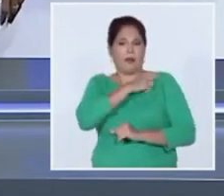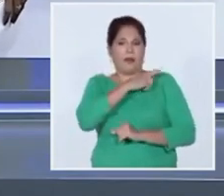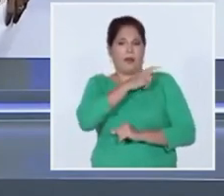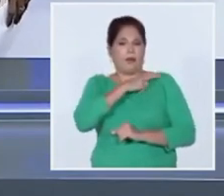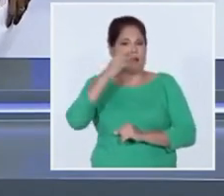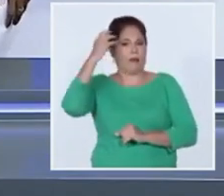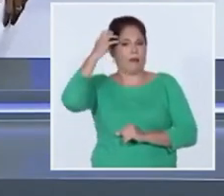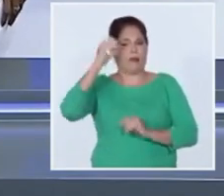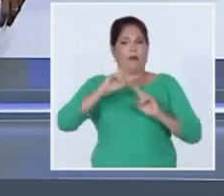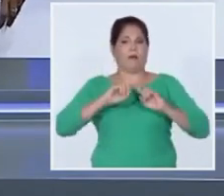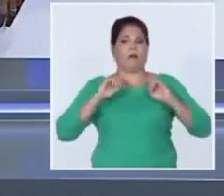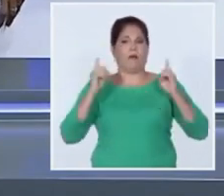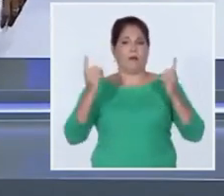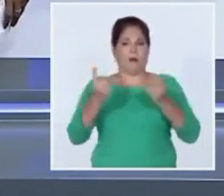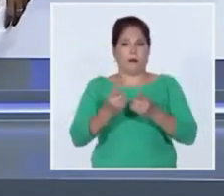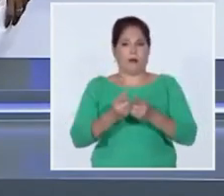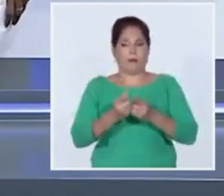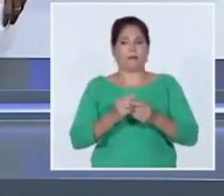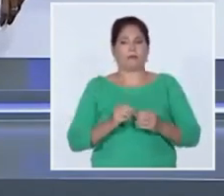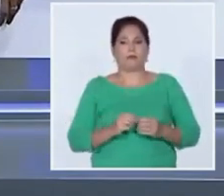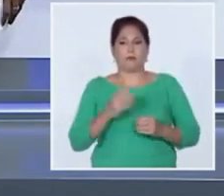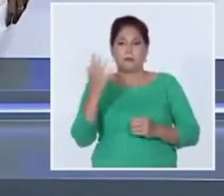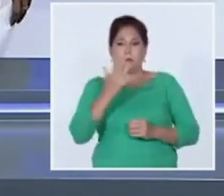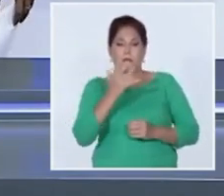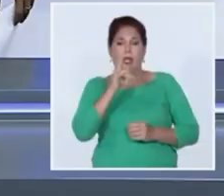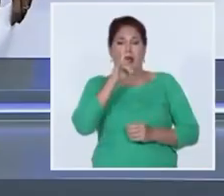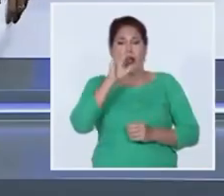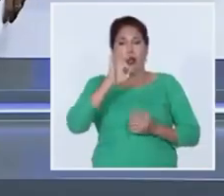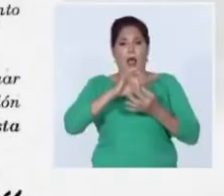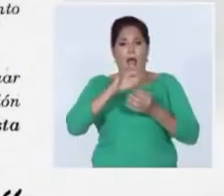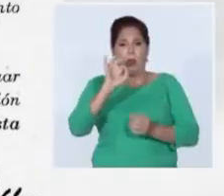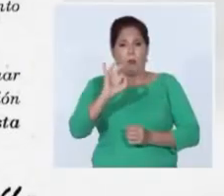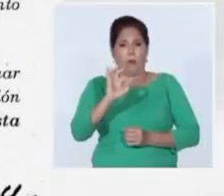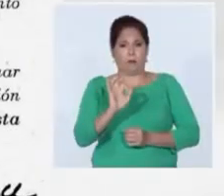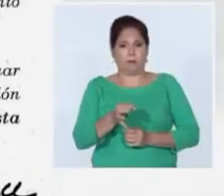general general de cuerpo de ejército Roberto Legras Sotolongo